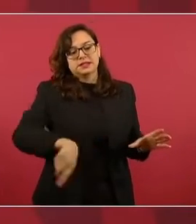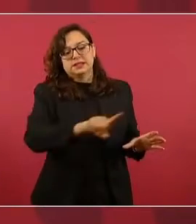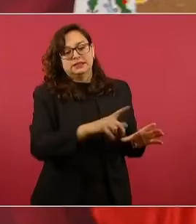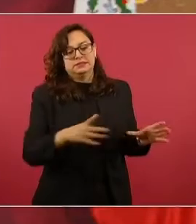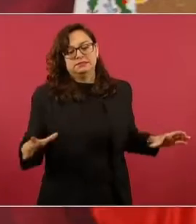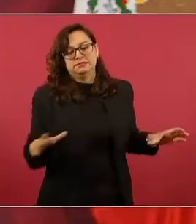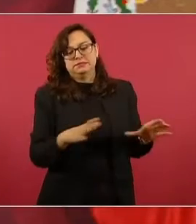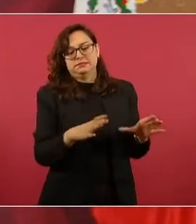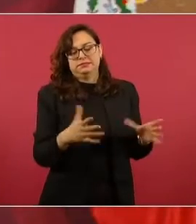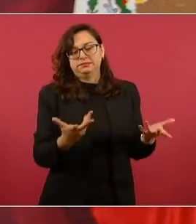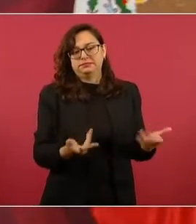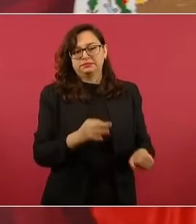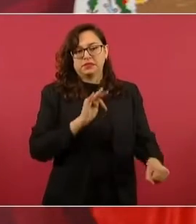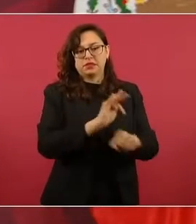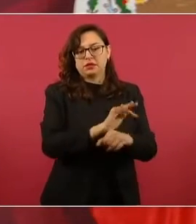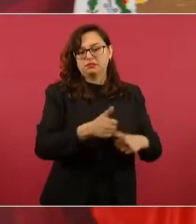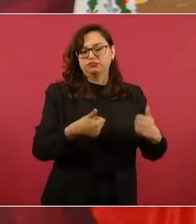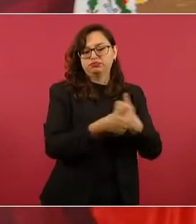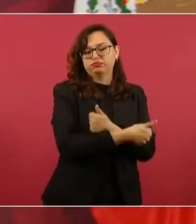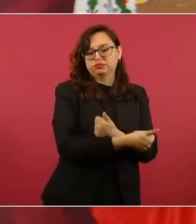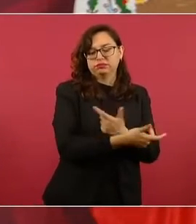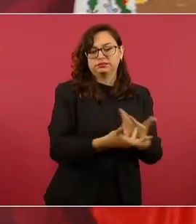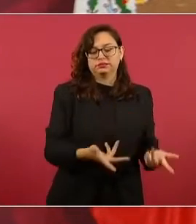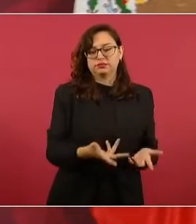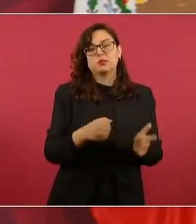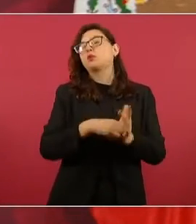aumentaban los salarios porque iba a haber inflación.